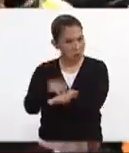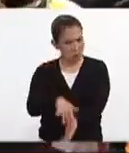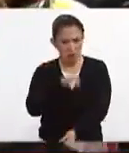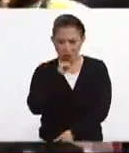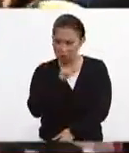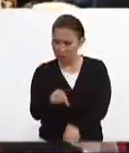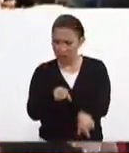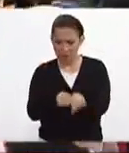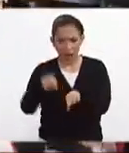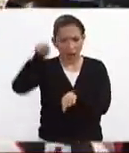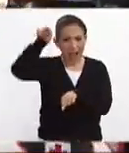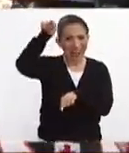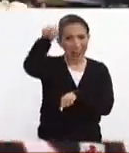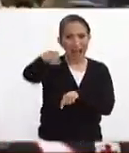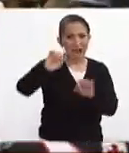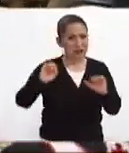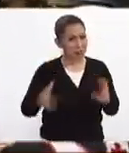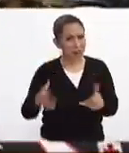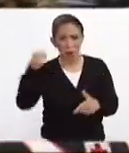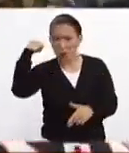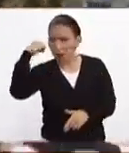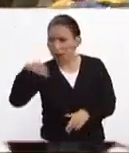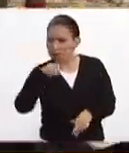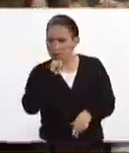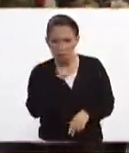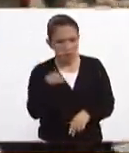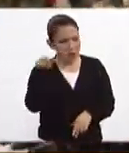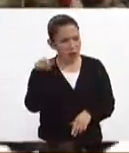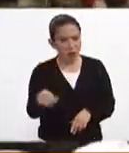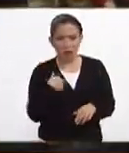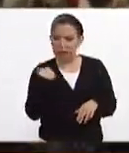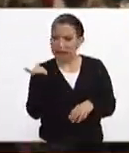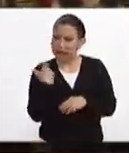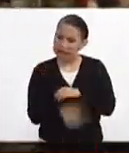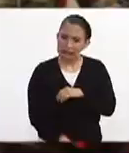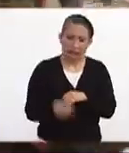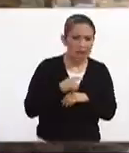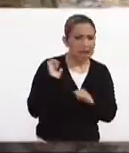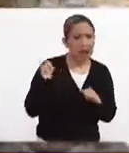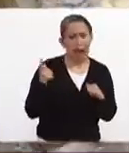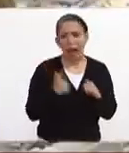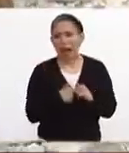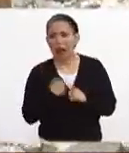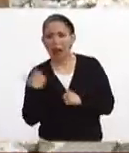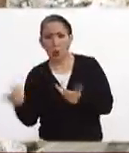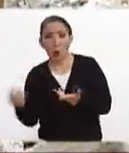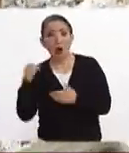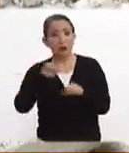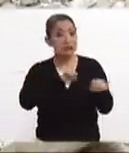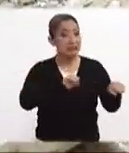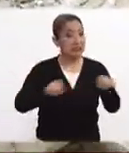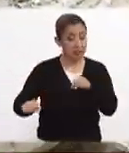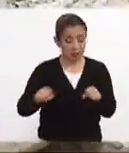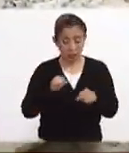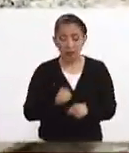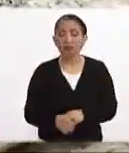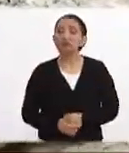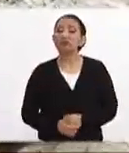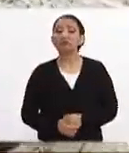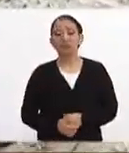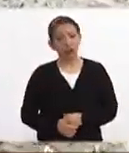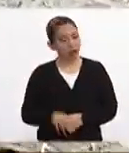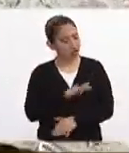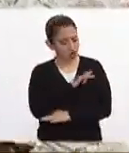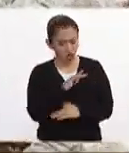a nuestros hermanos allá en Chiapas y Oaxaca que también sufrieron los embates de un sismo. Así que,